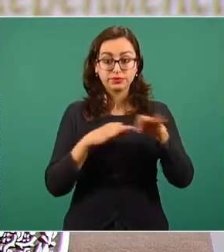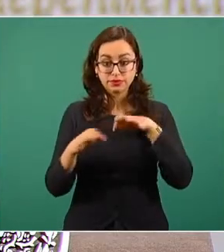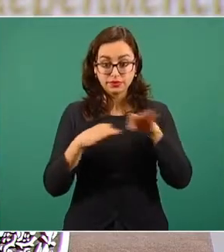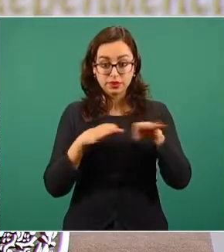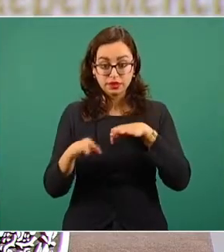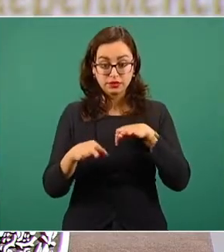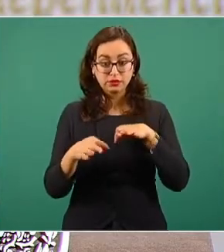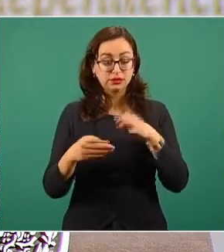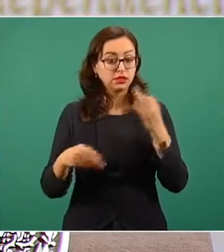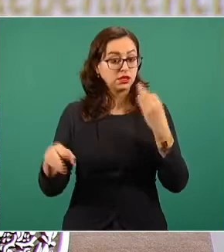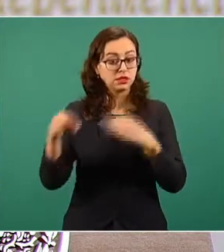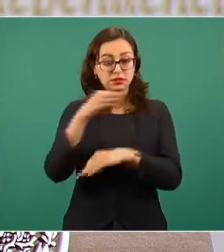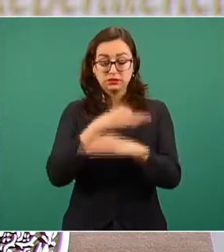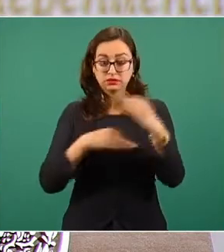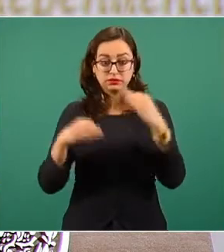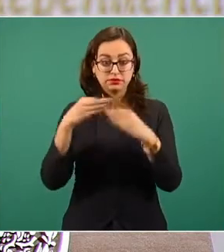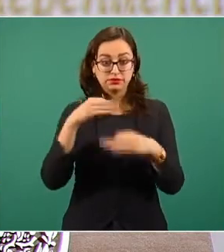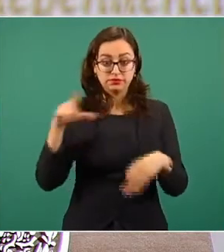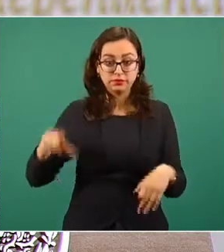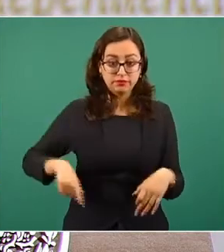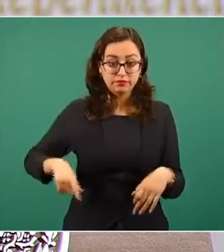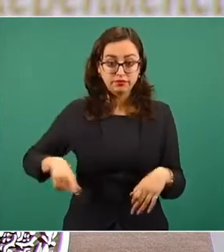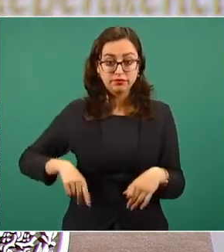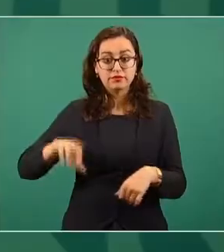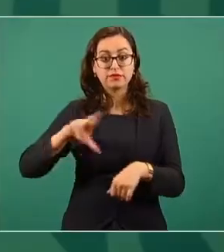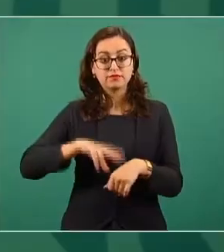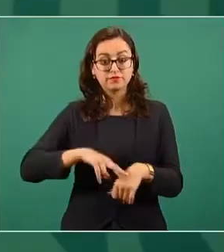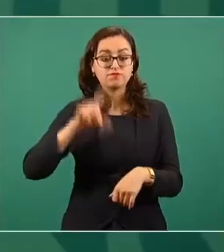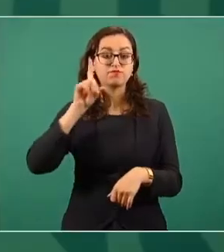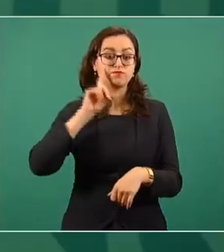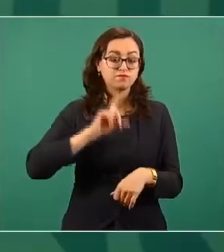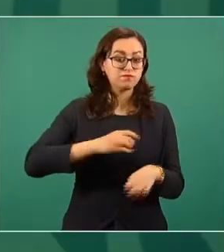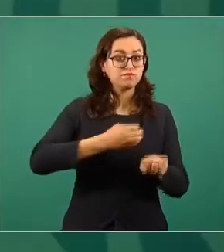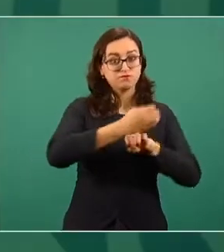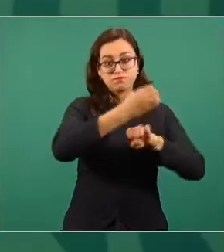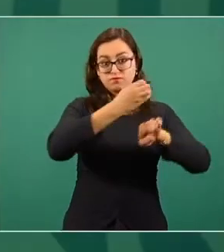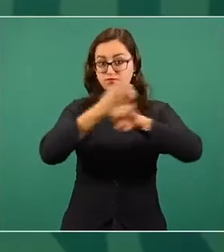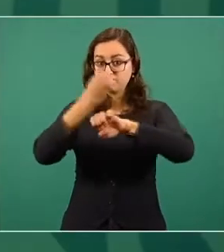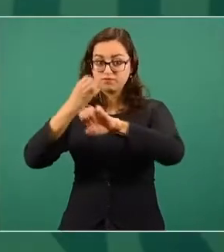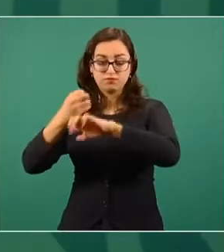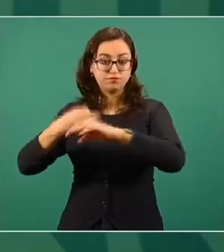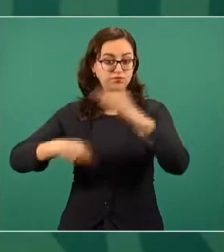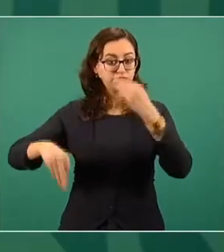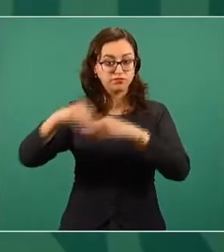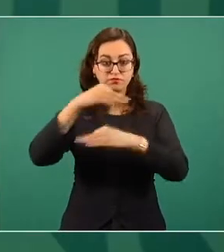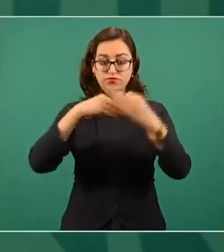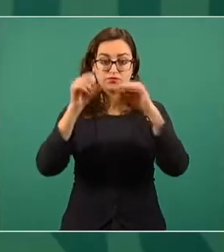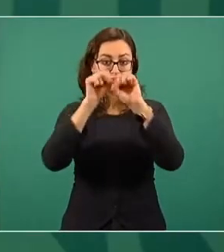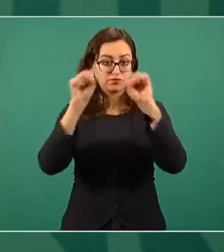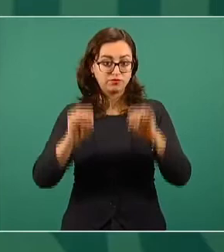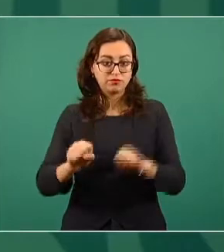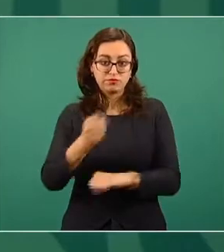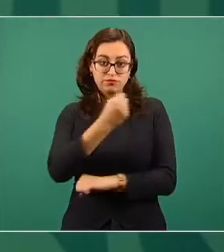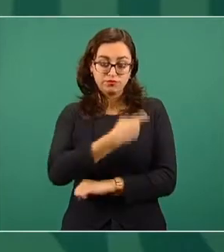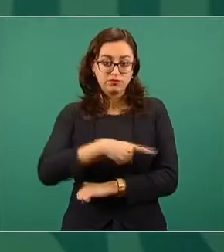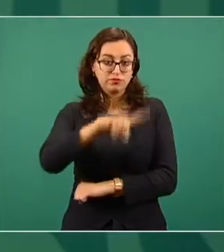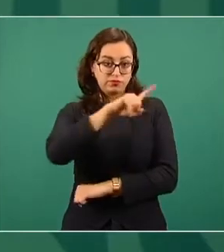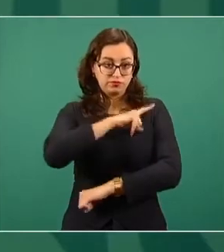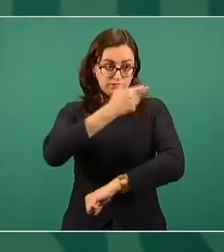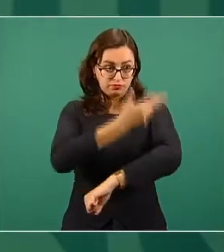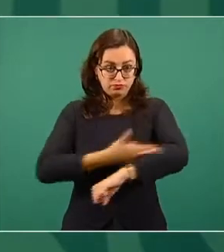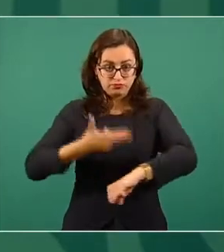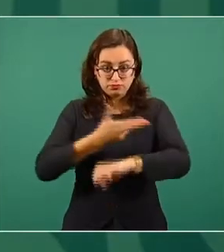cooperación de todos los gobernadores, la gobernadora, las entidades federativas, todos sus sistemas de salud y pues